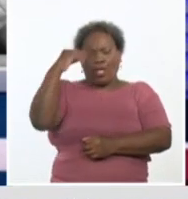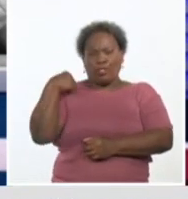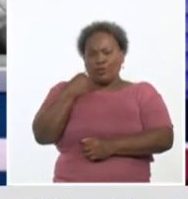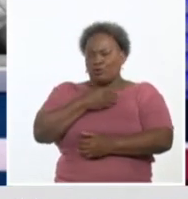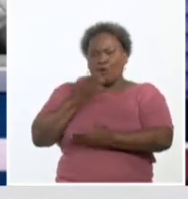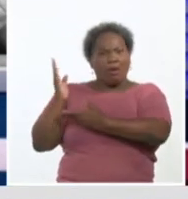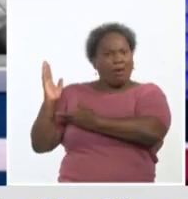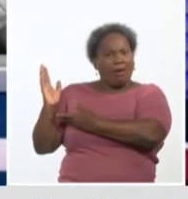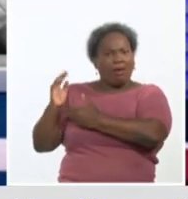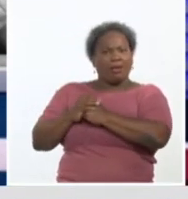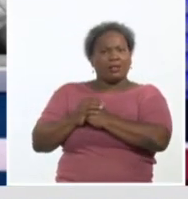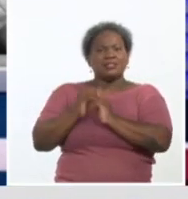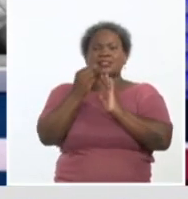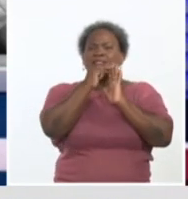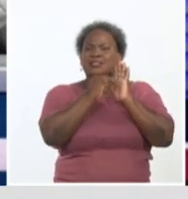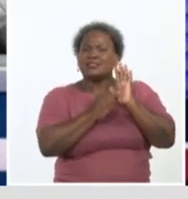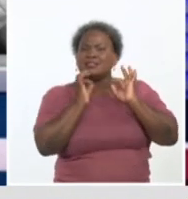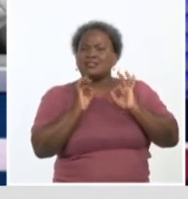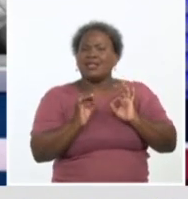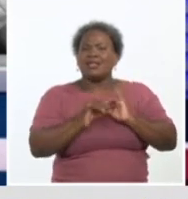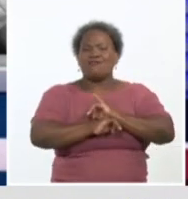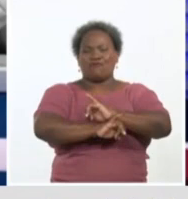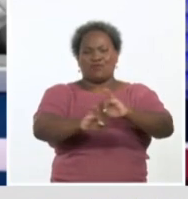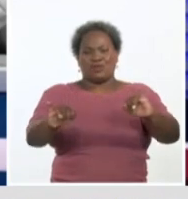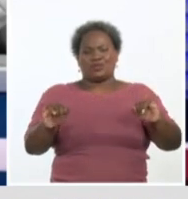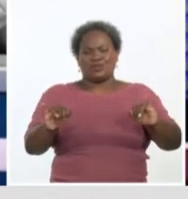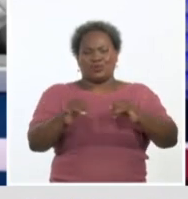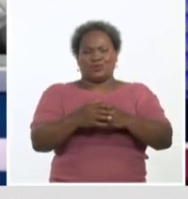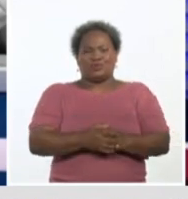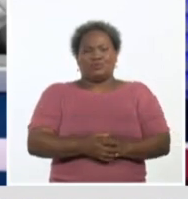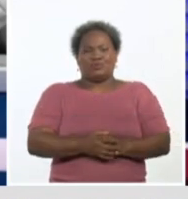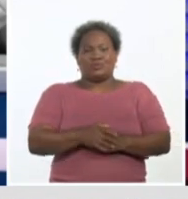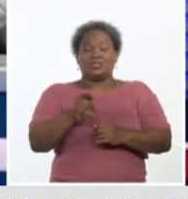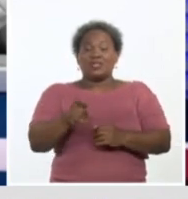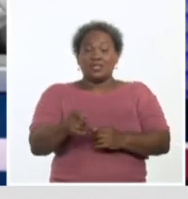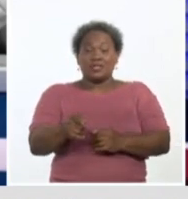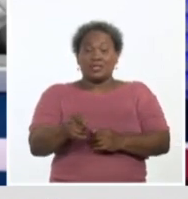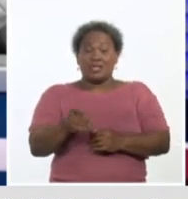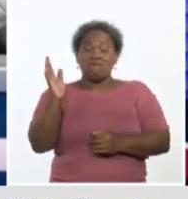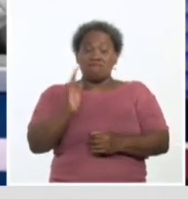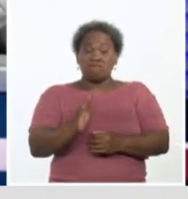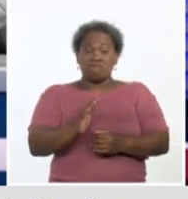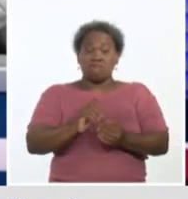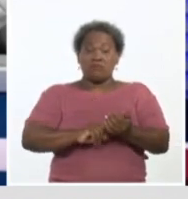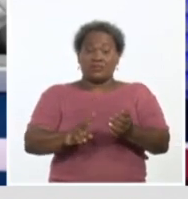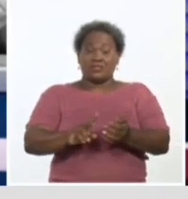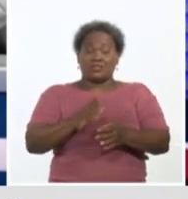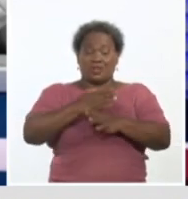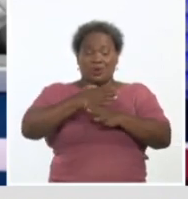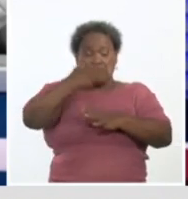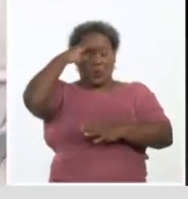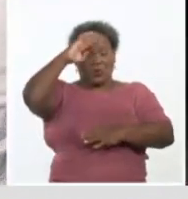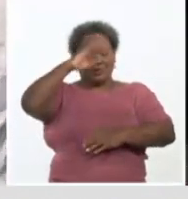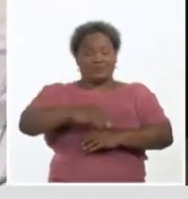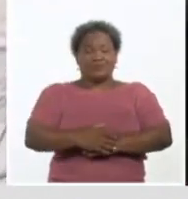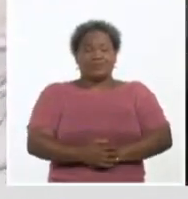detalles tenemos el siguiente reporte que nos llega desde esa provincia oriental, Santiago de Cuba.